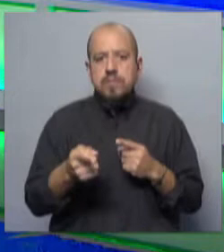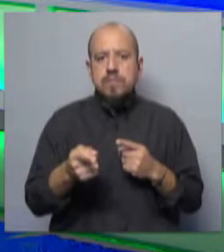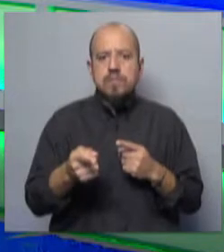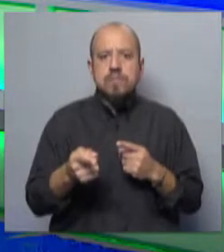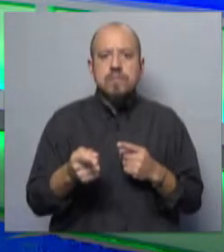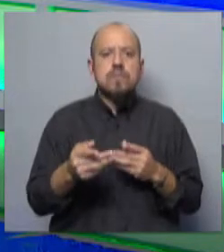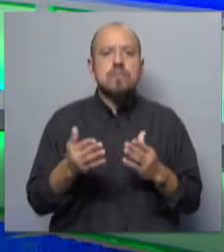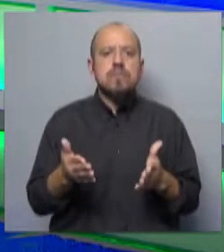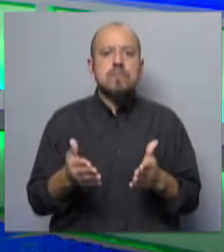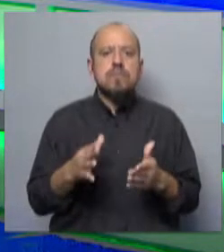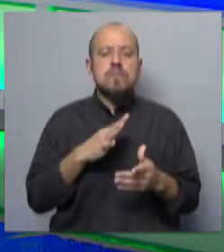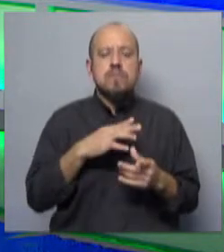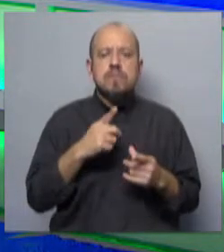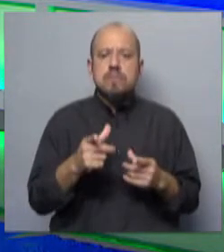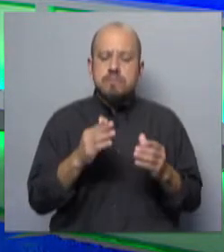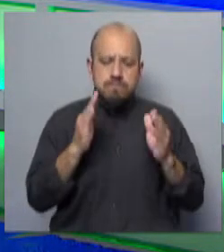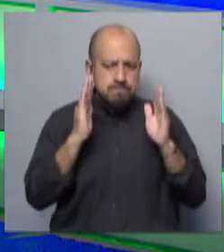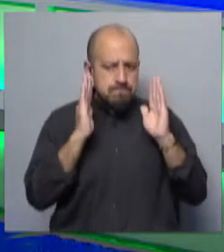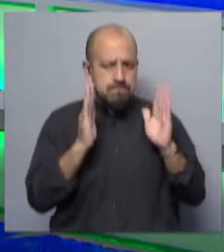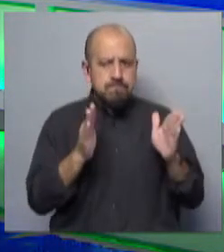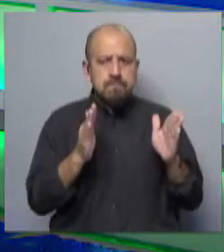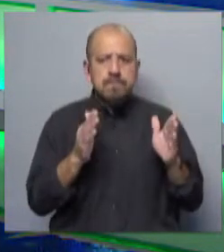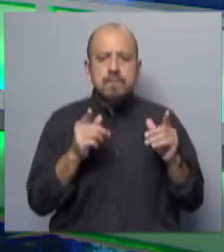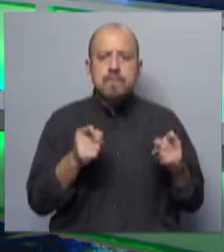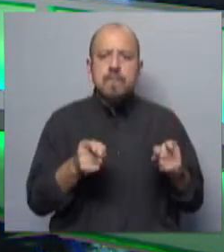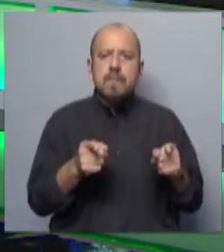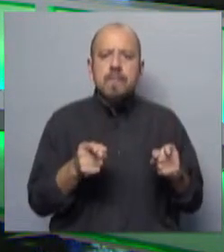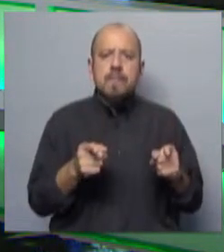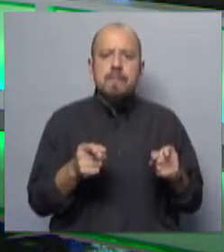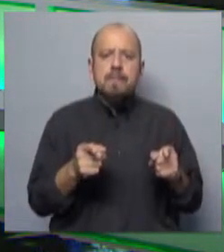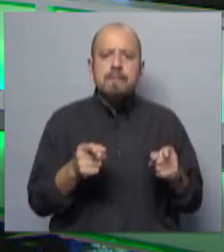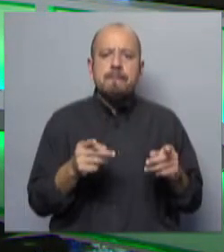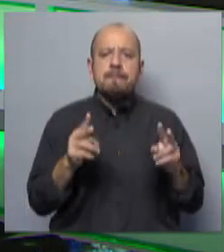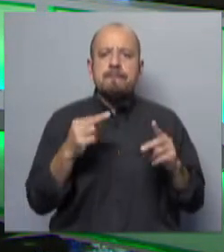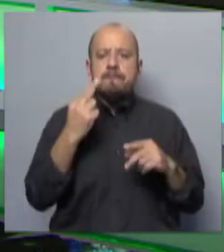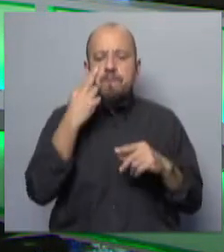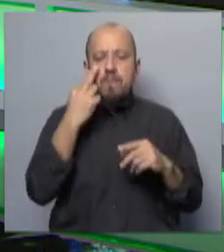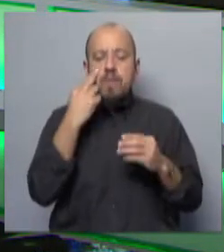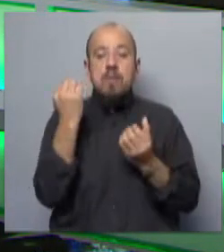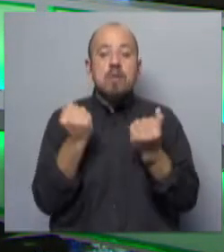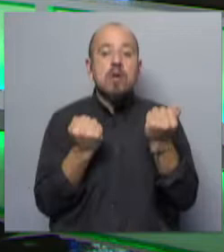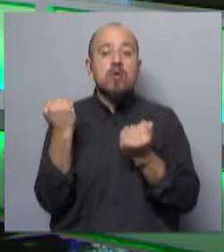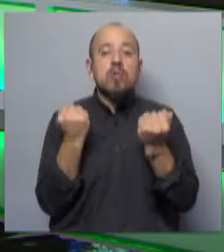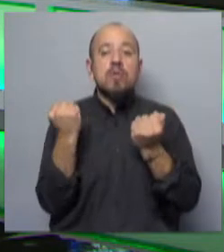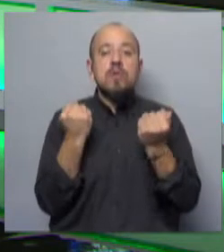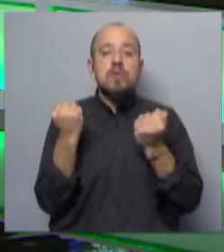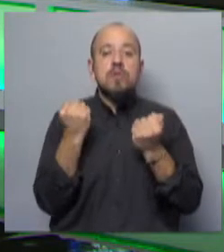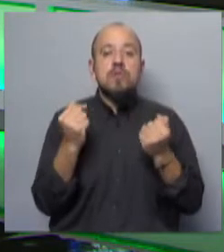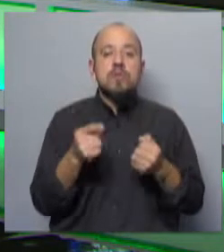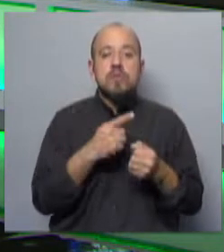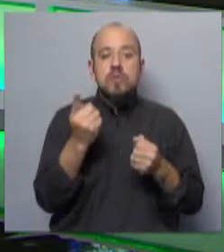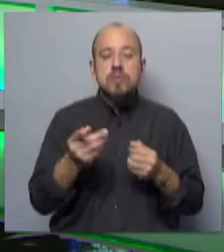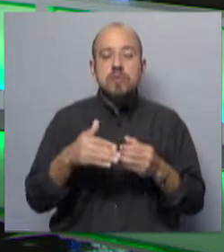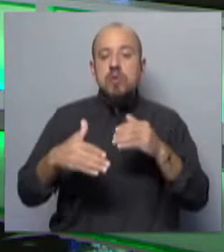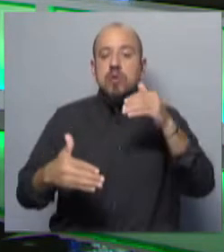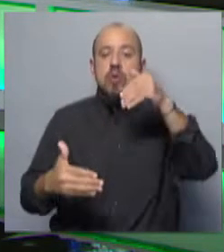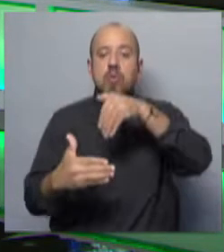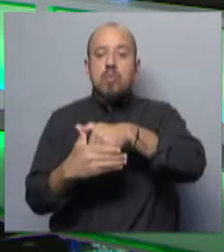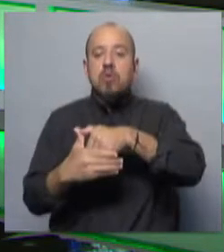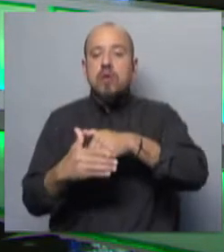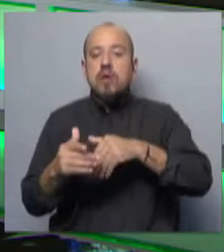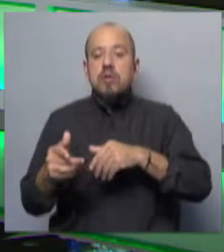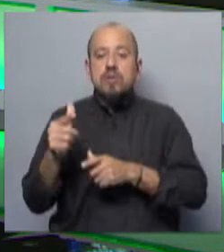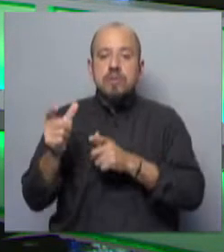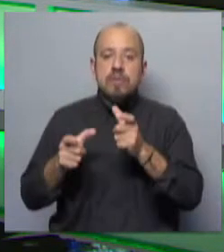pasada tienen un foco mucho mayor puesto en lo que son los problemas económicos, mientras que los votantes de